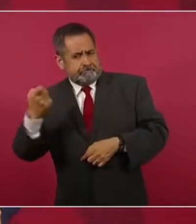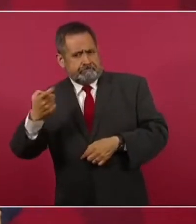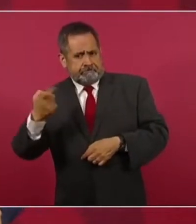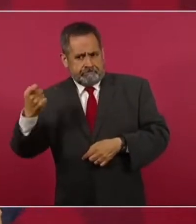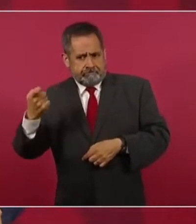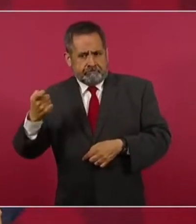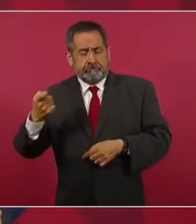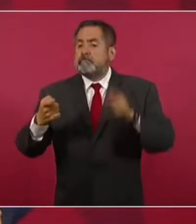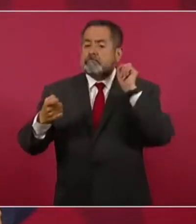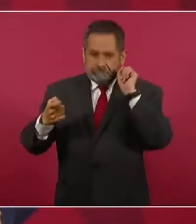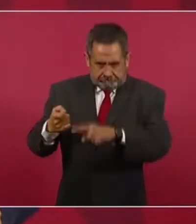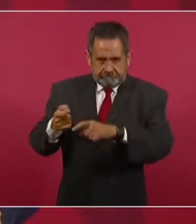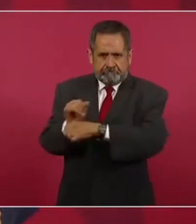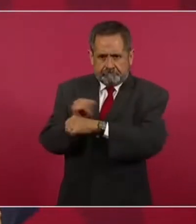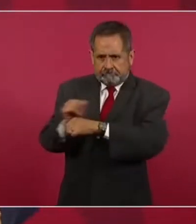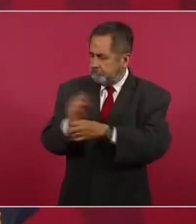estar sujeto a proceso.